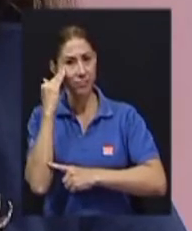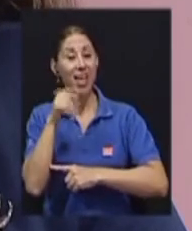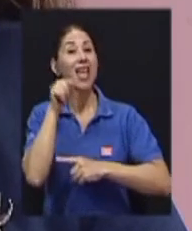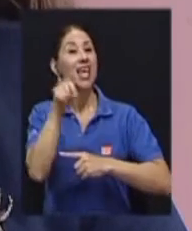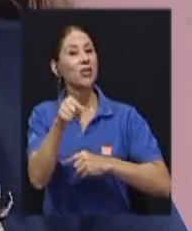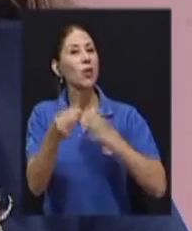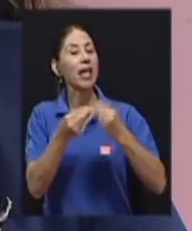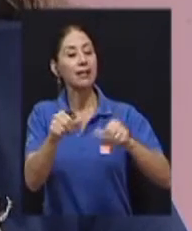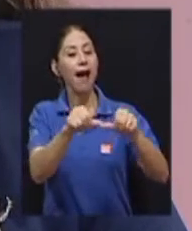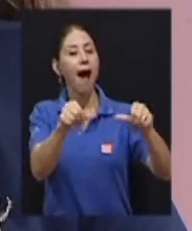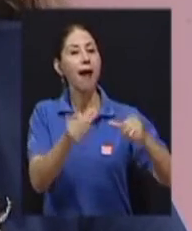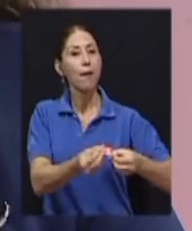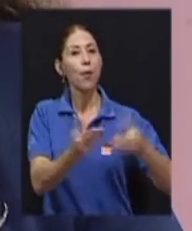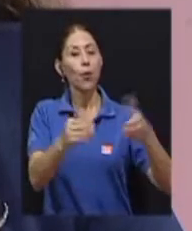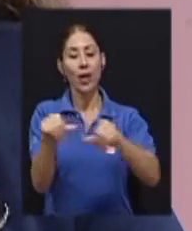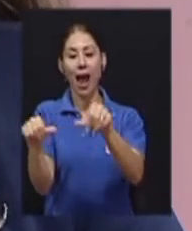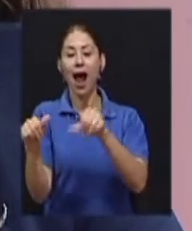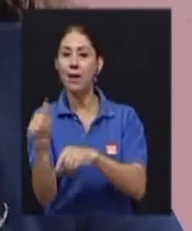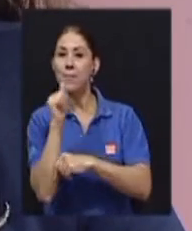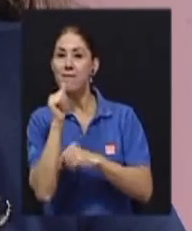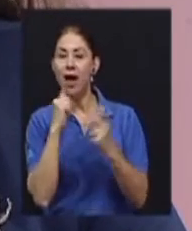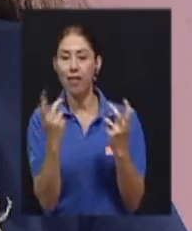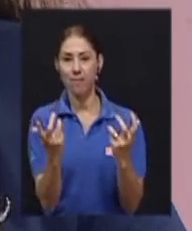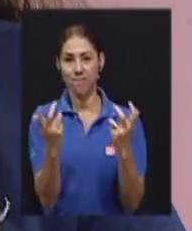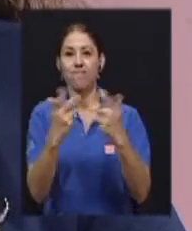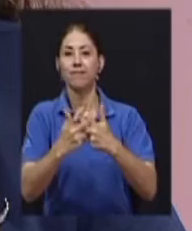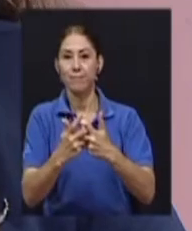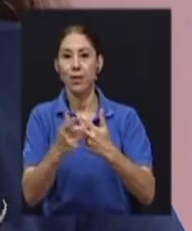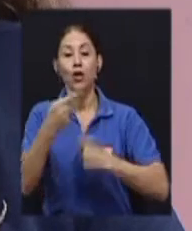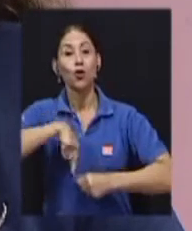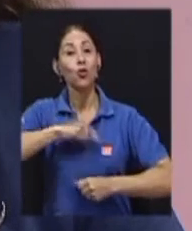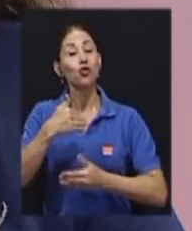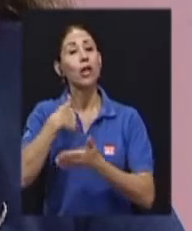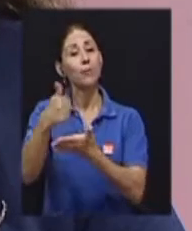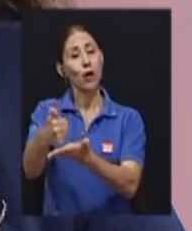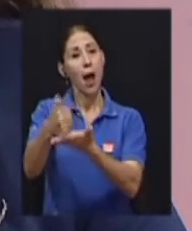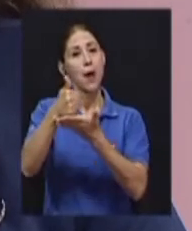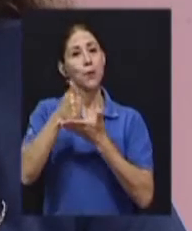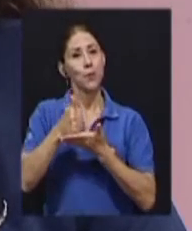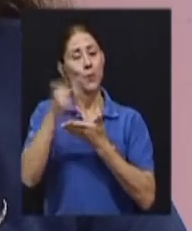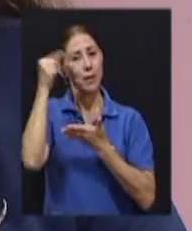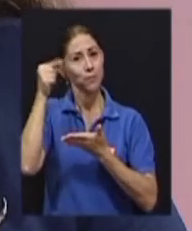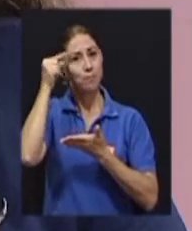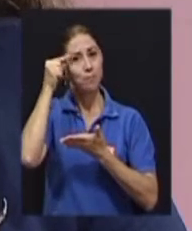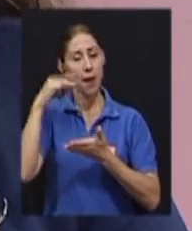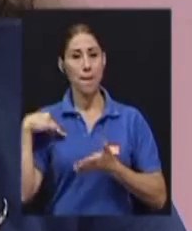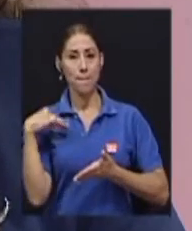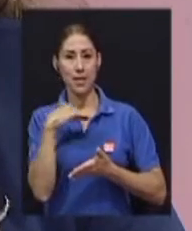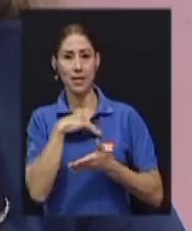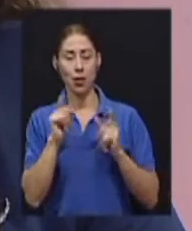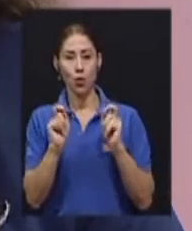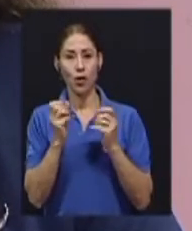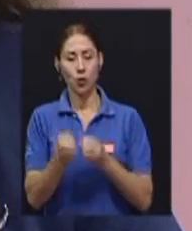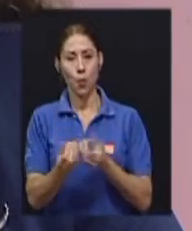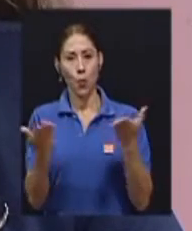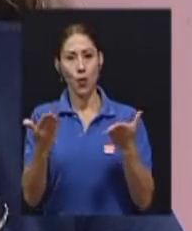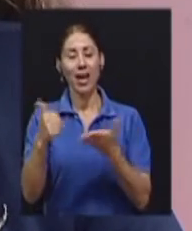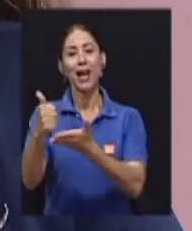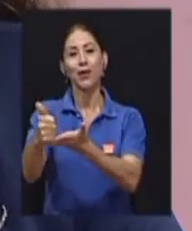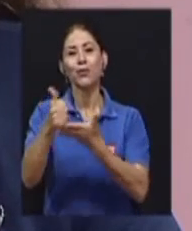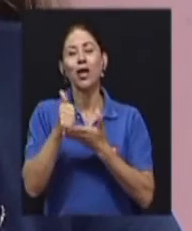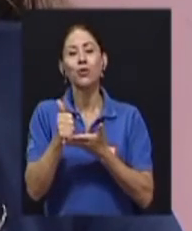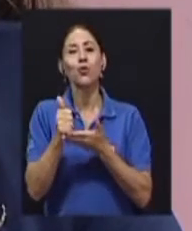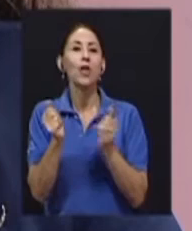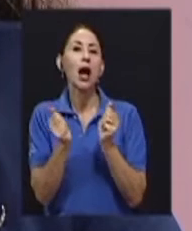-privada, tenemos una subvención estatal por el Ministerio de Educación Pública que nos ayuda con el pago de algunos de los